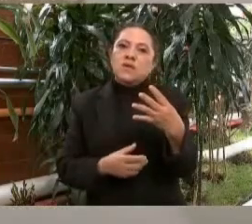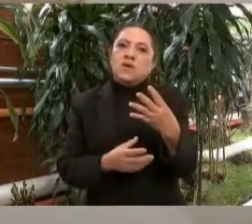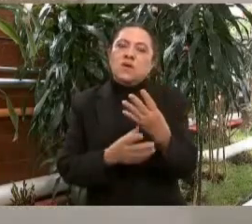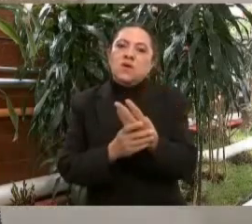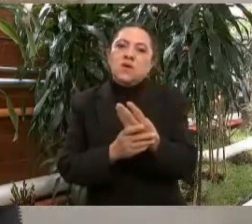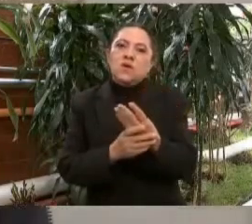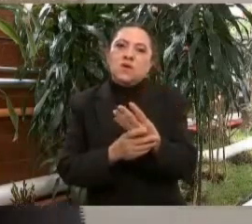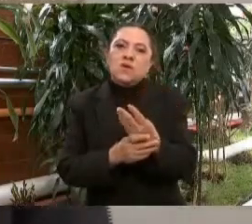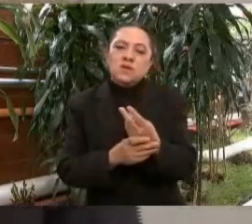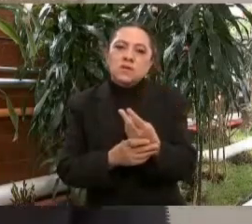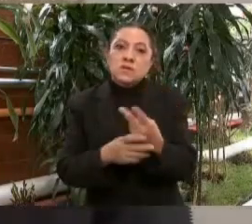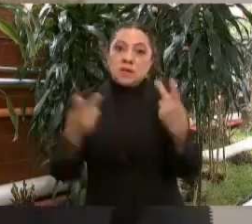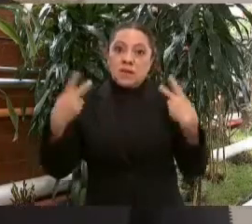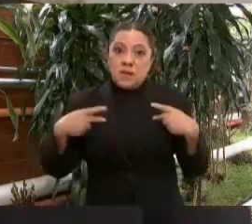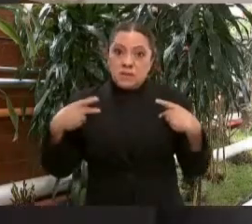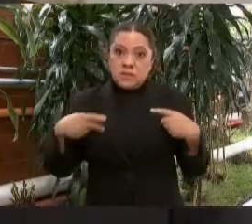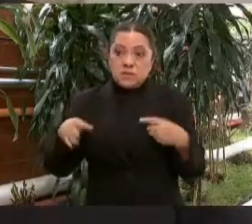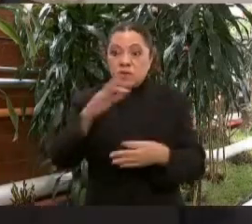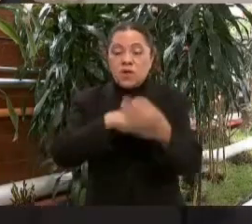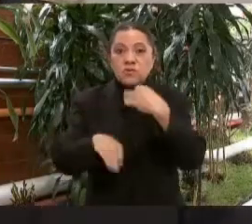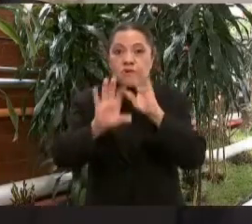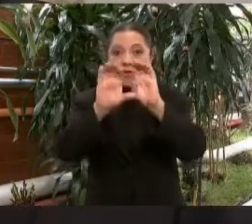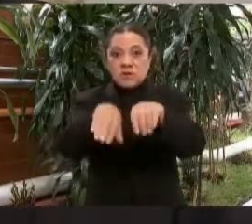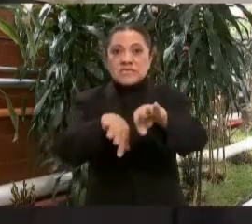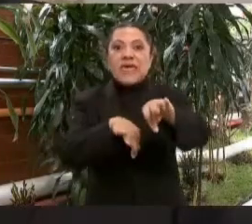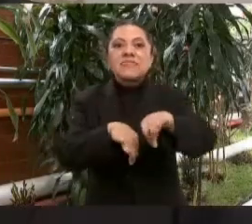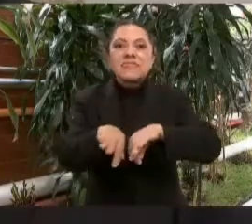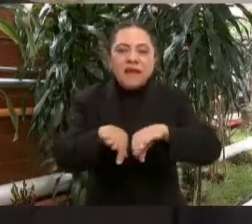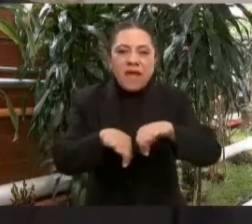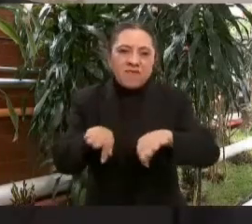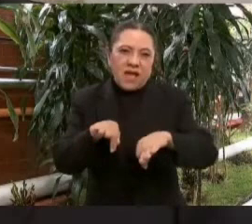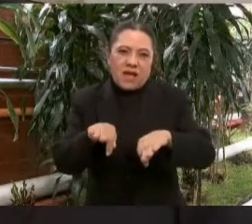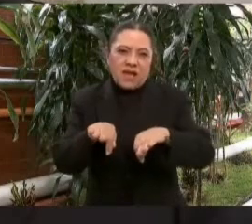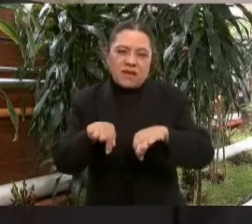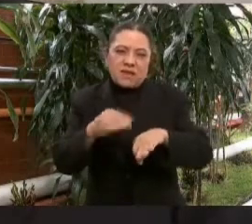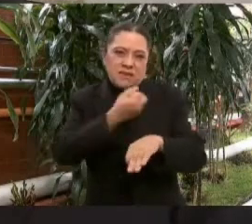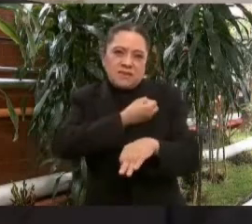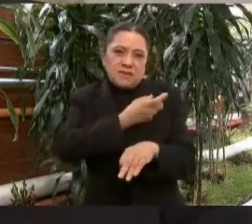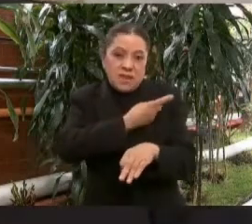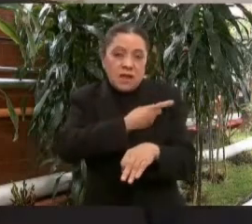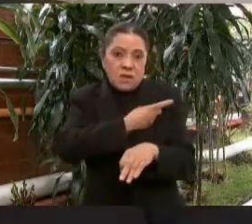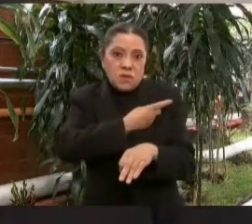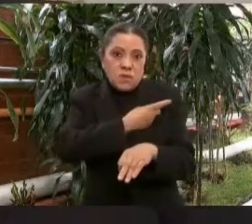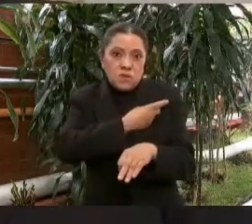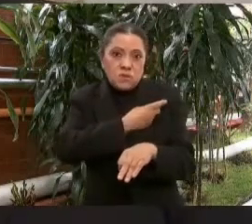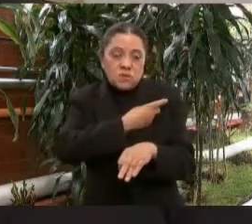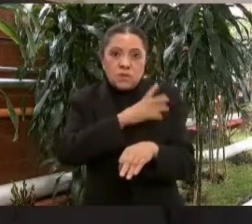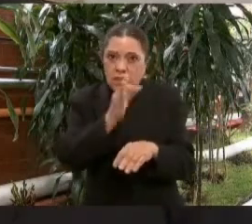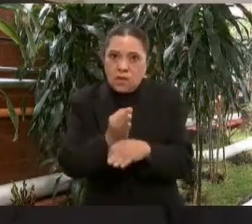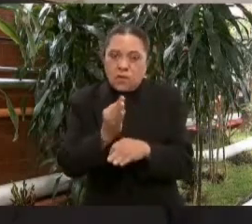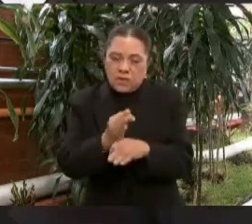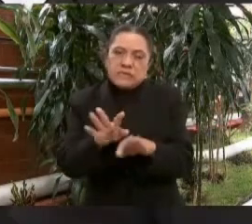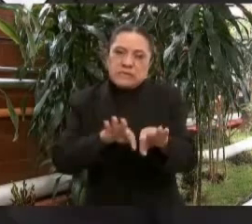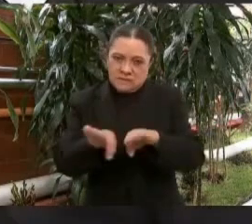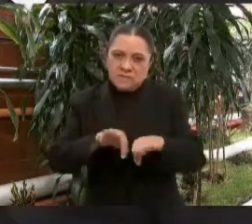que los trabajadores que estaban laborando, que están laborando,